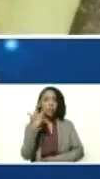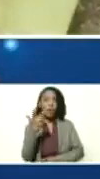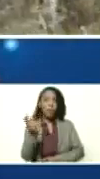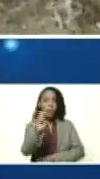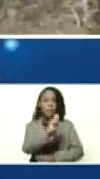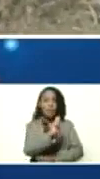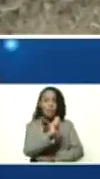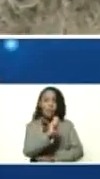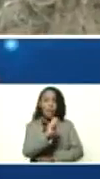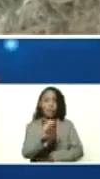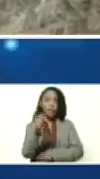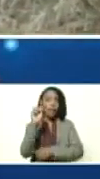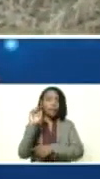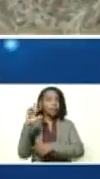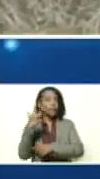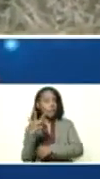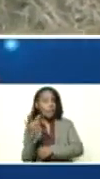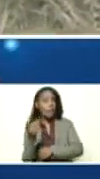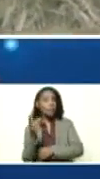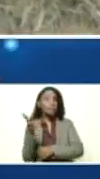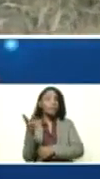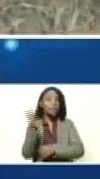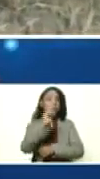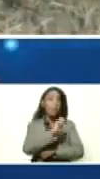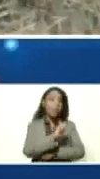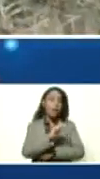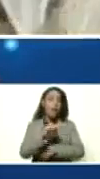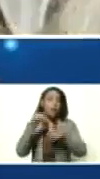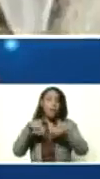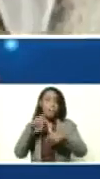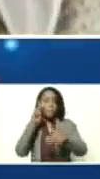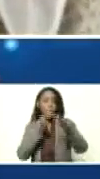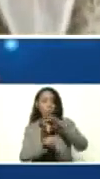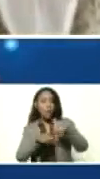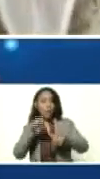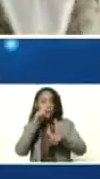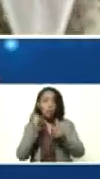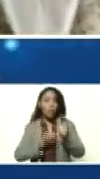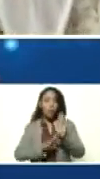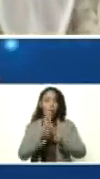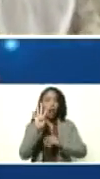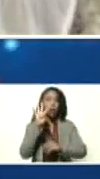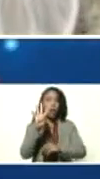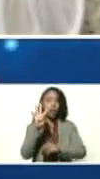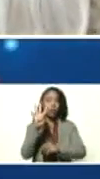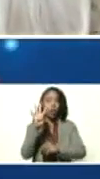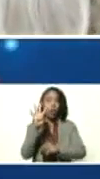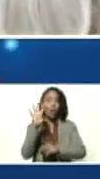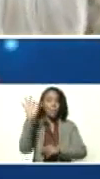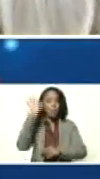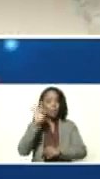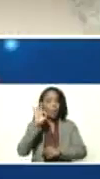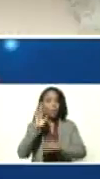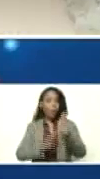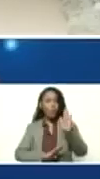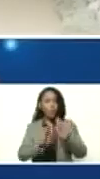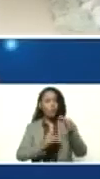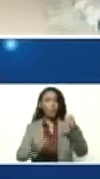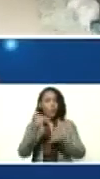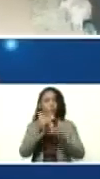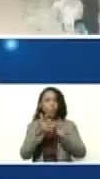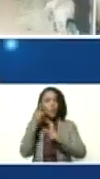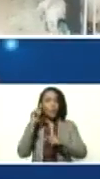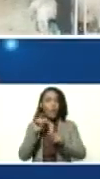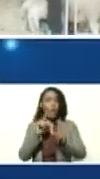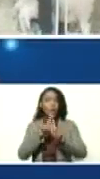trimestre. Y se proyecta este año un crecimiento superior al 4%. La Cepal